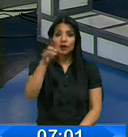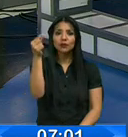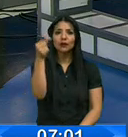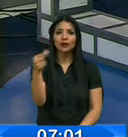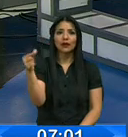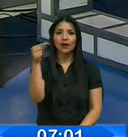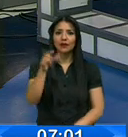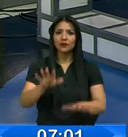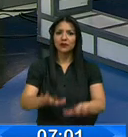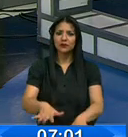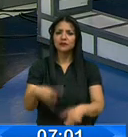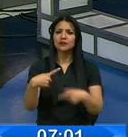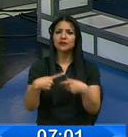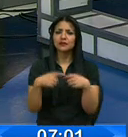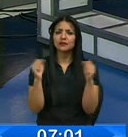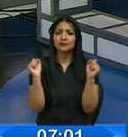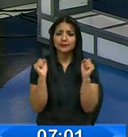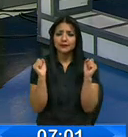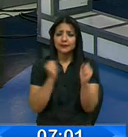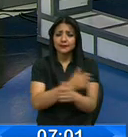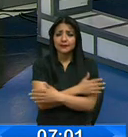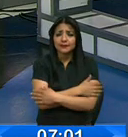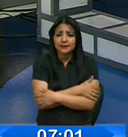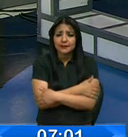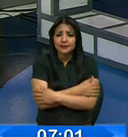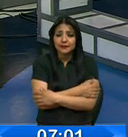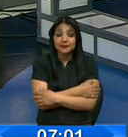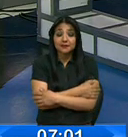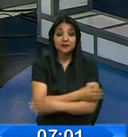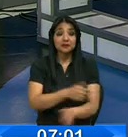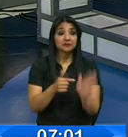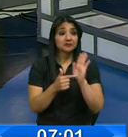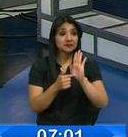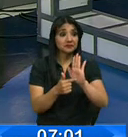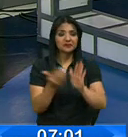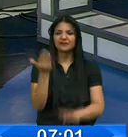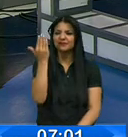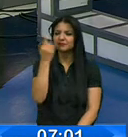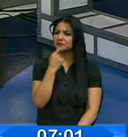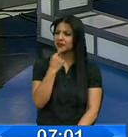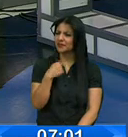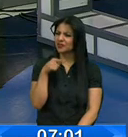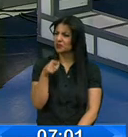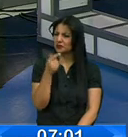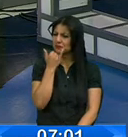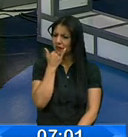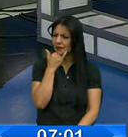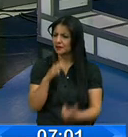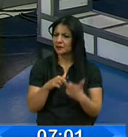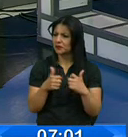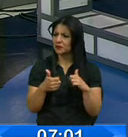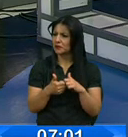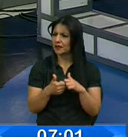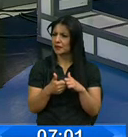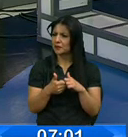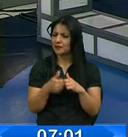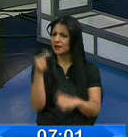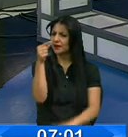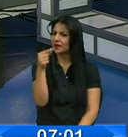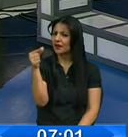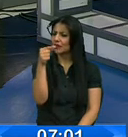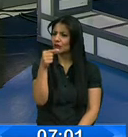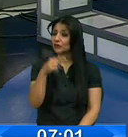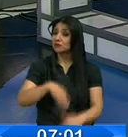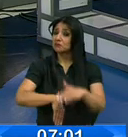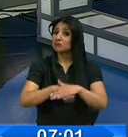temperatura en la ciudad de Quito, eso marca el termómetro. Otra vez me decía un vecino, Roberto, usted tiene un problema grave con los termómetros. Quito tiene